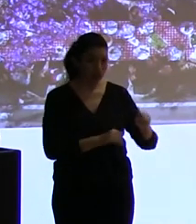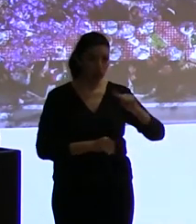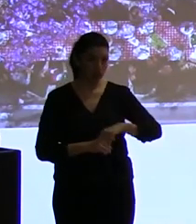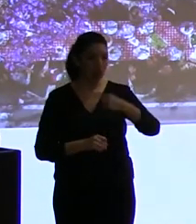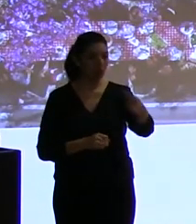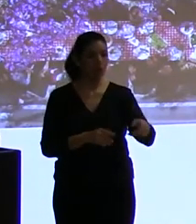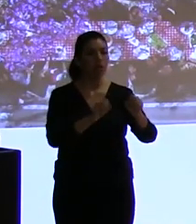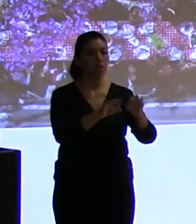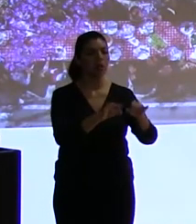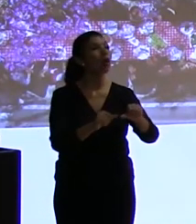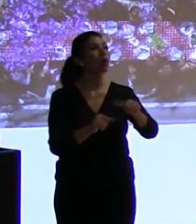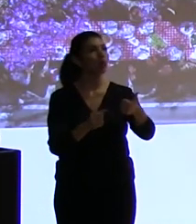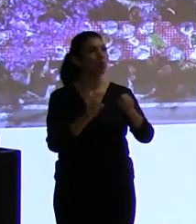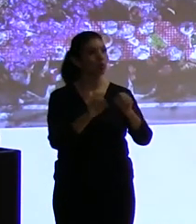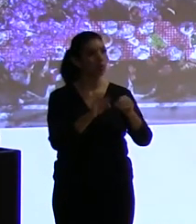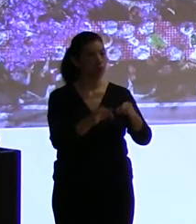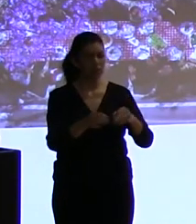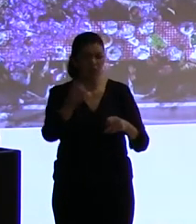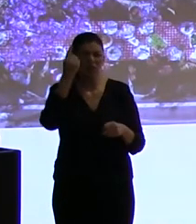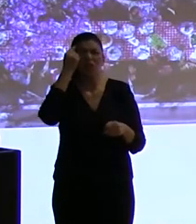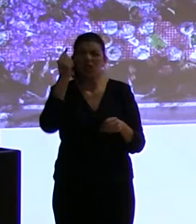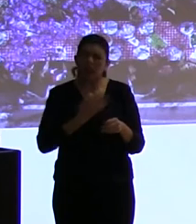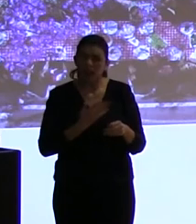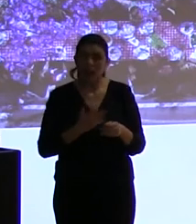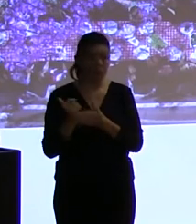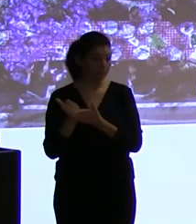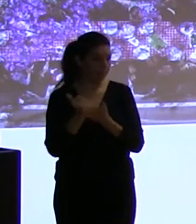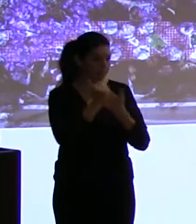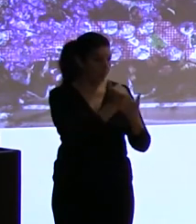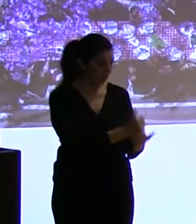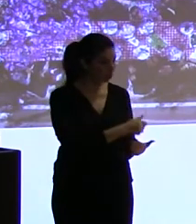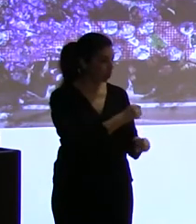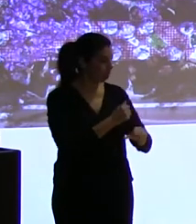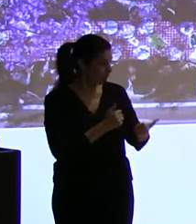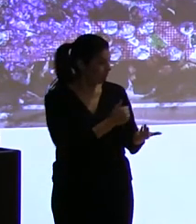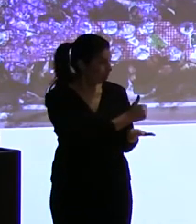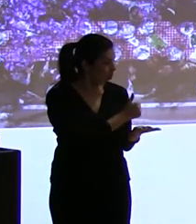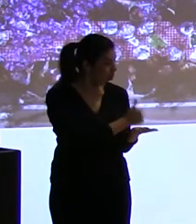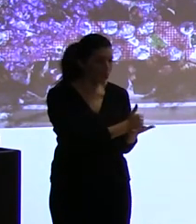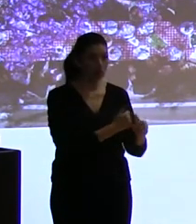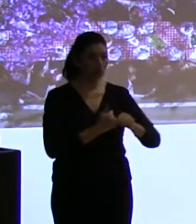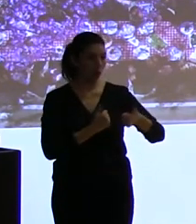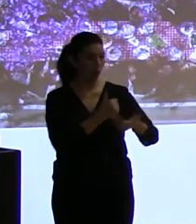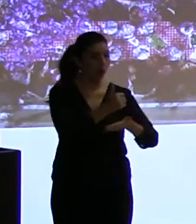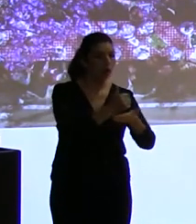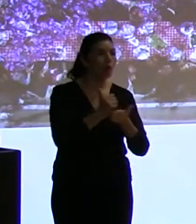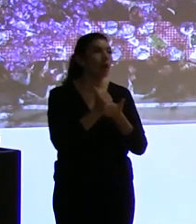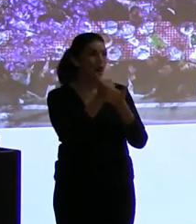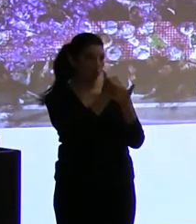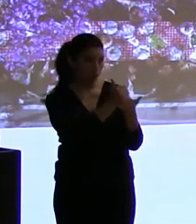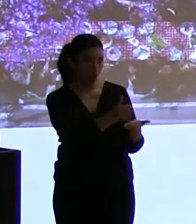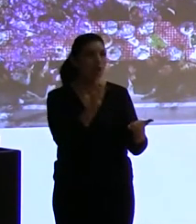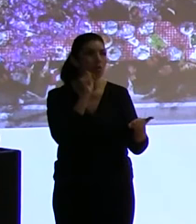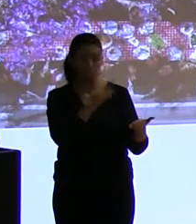experiencia de Copenhagen, digamos, como referencia, pero trabajando, digamos, con la cultura local, entendiendo que cada ciudad tiene que